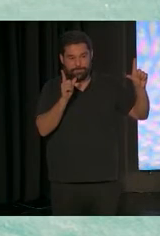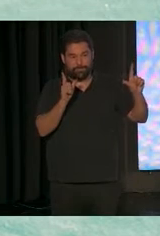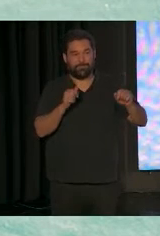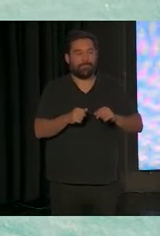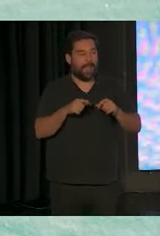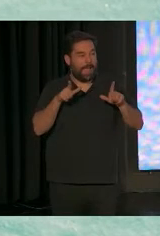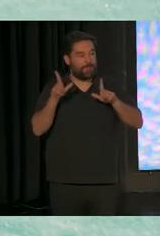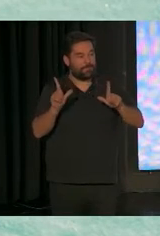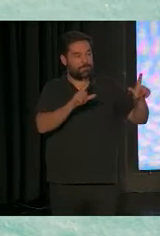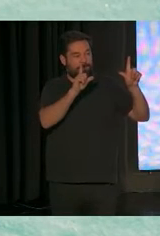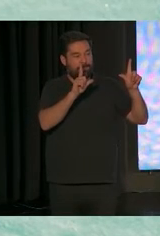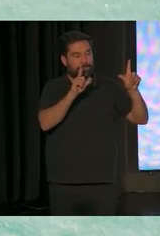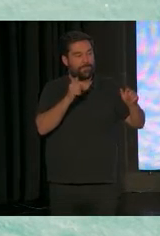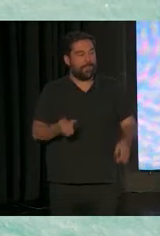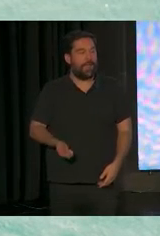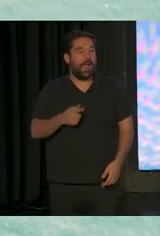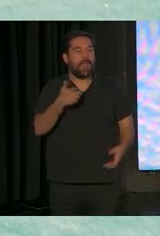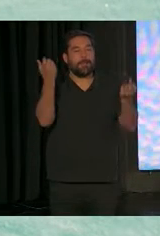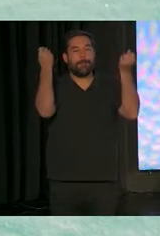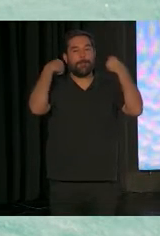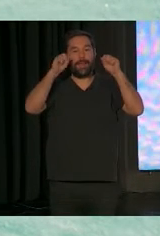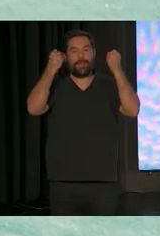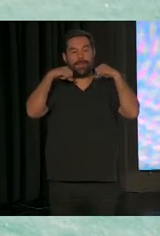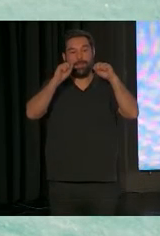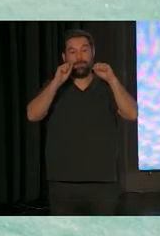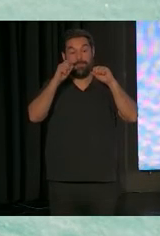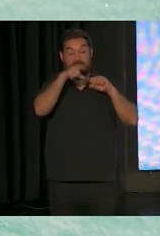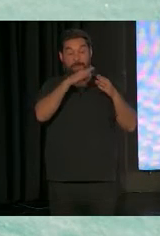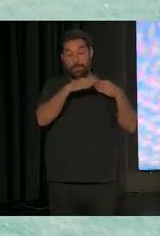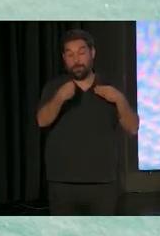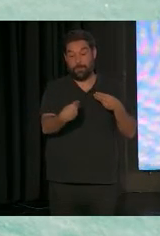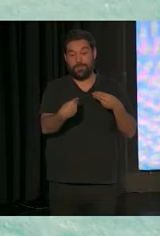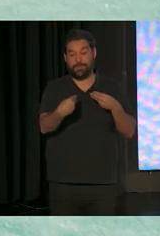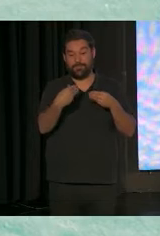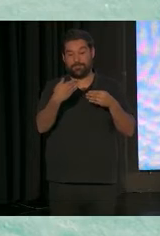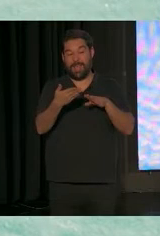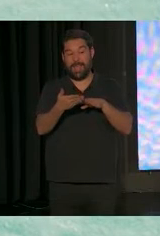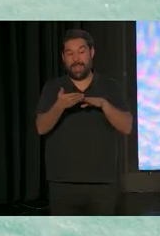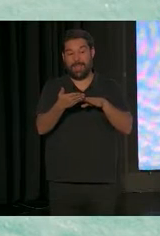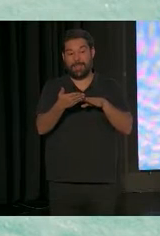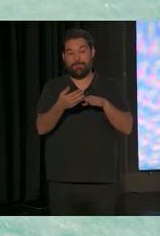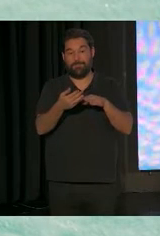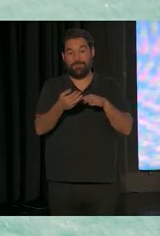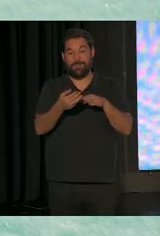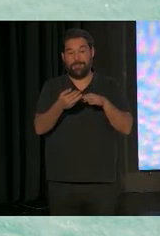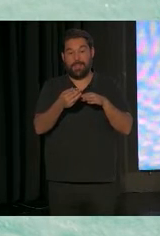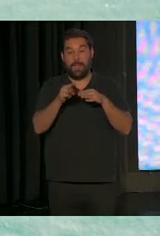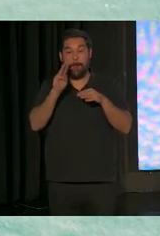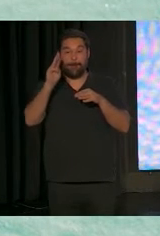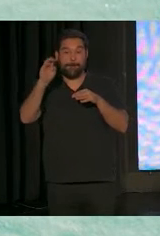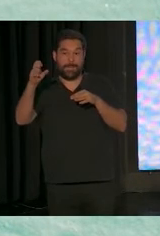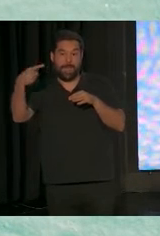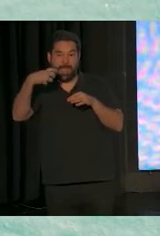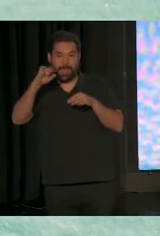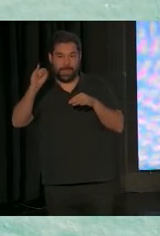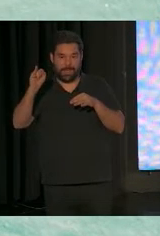En este. Prácticas, ese documento, antes de que, perdón Peggy, pero en 2014